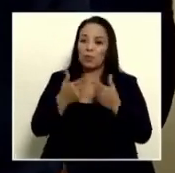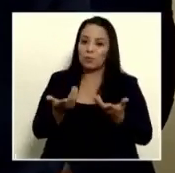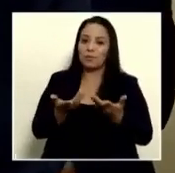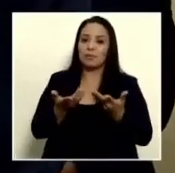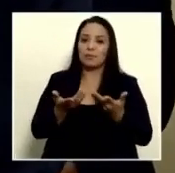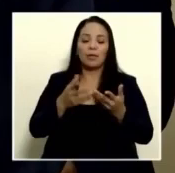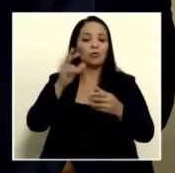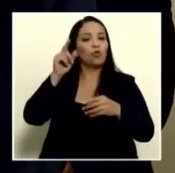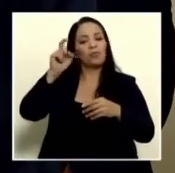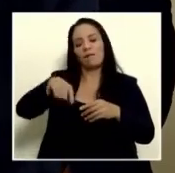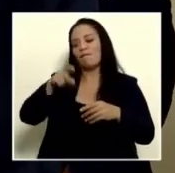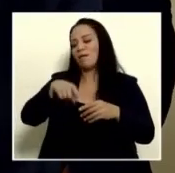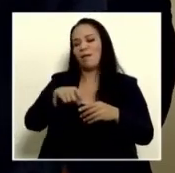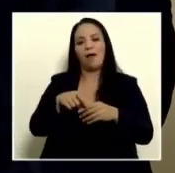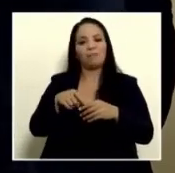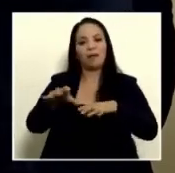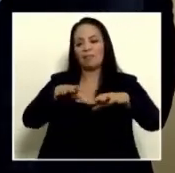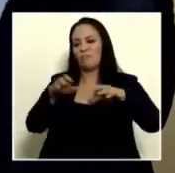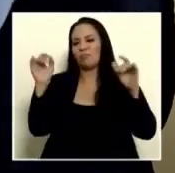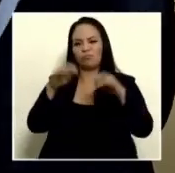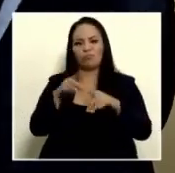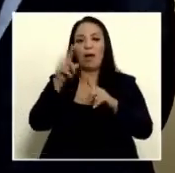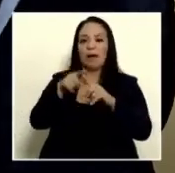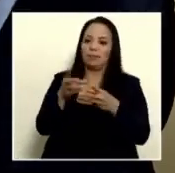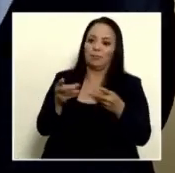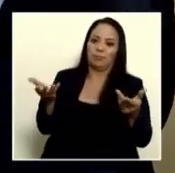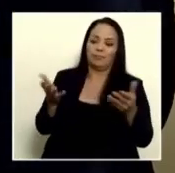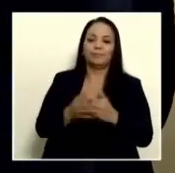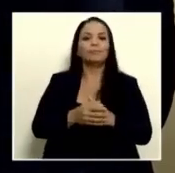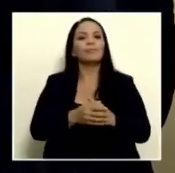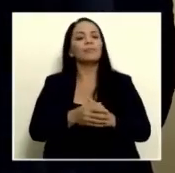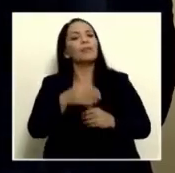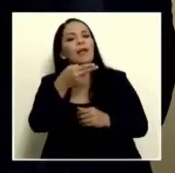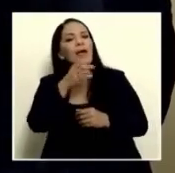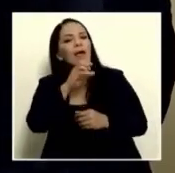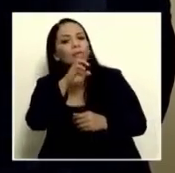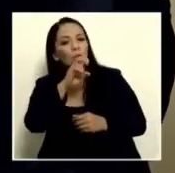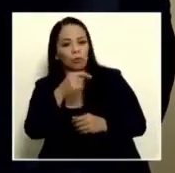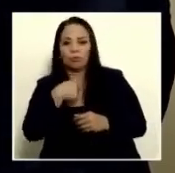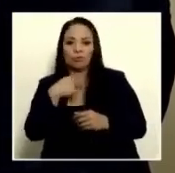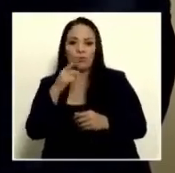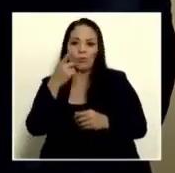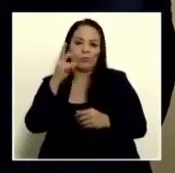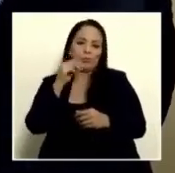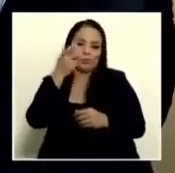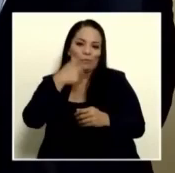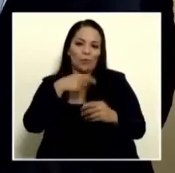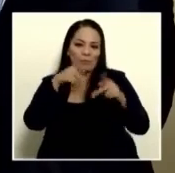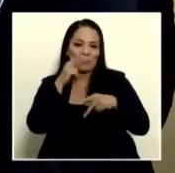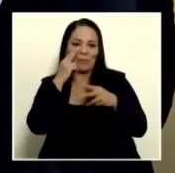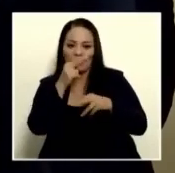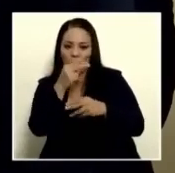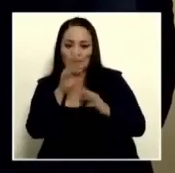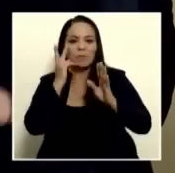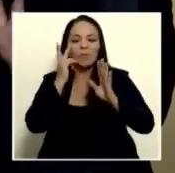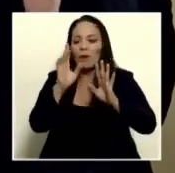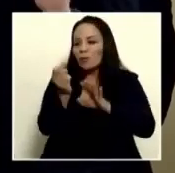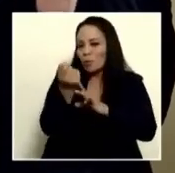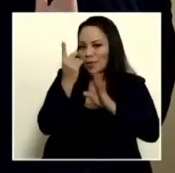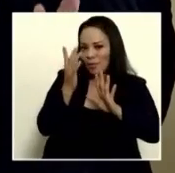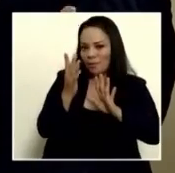deberían de realizarse. Muchas gracias. Señor Héctor, yo no soy una persona de noticias, pero vamos a ver si la entendí bien.